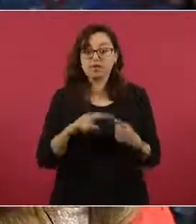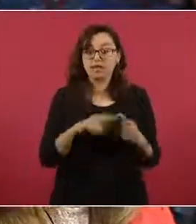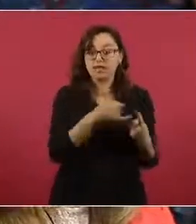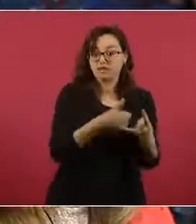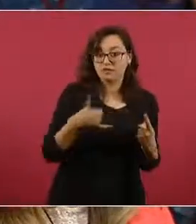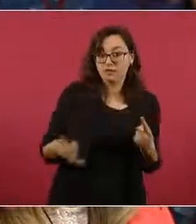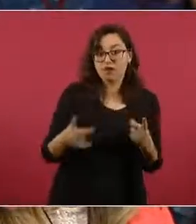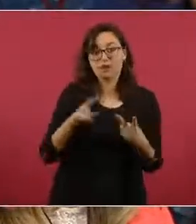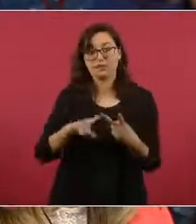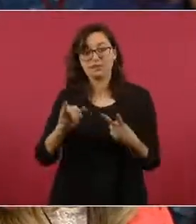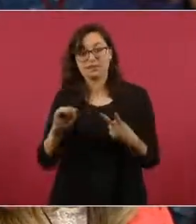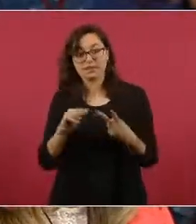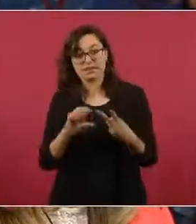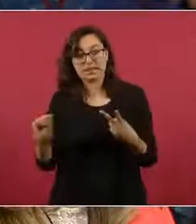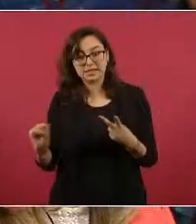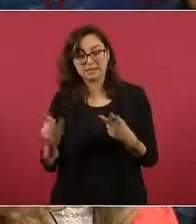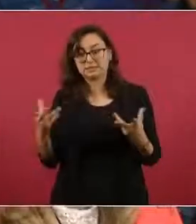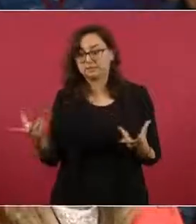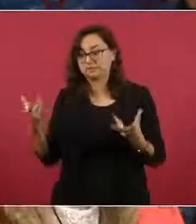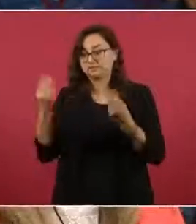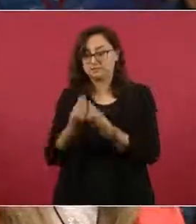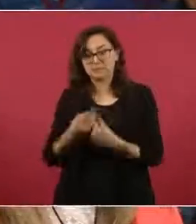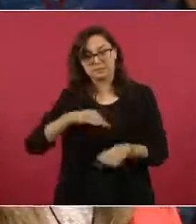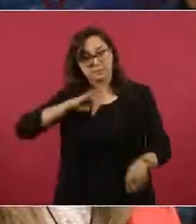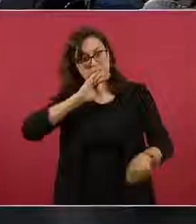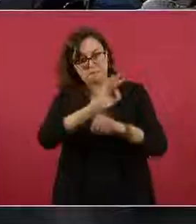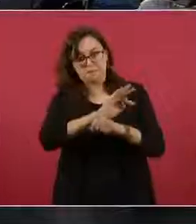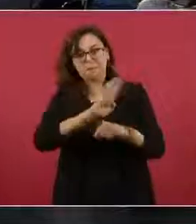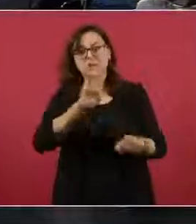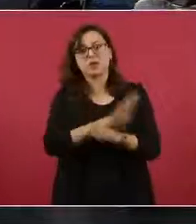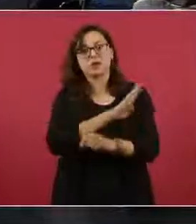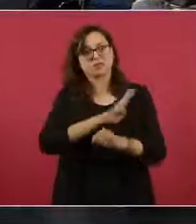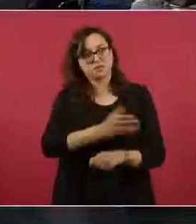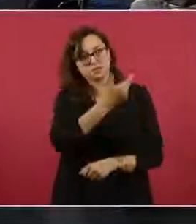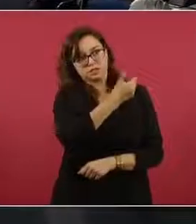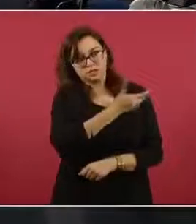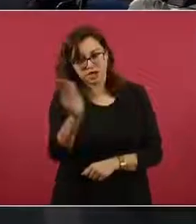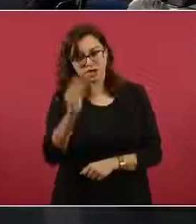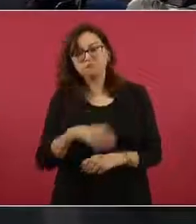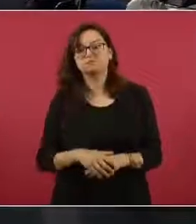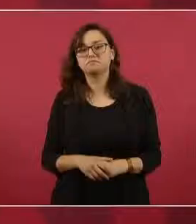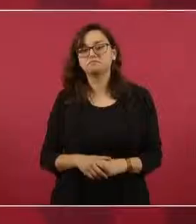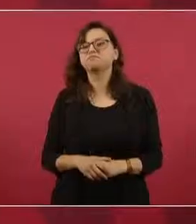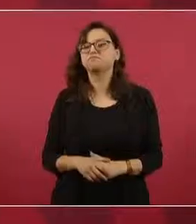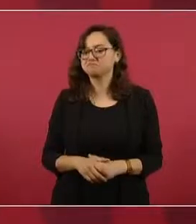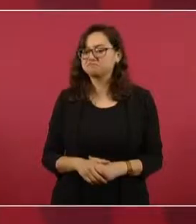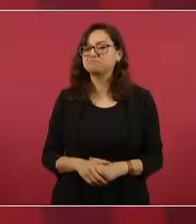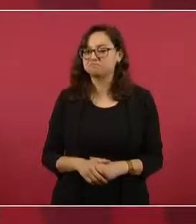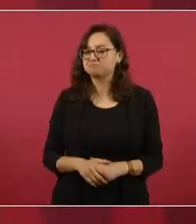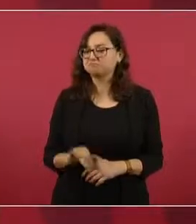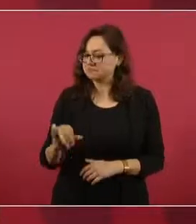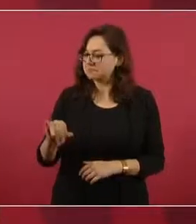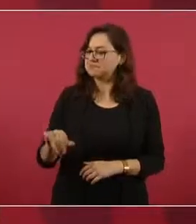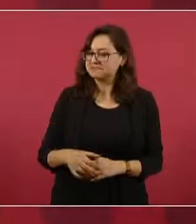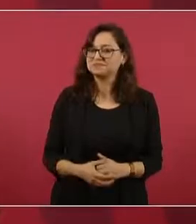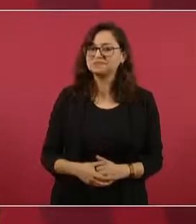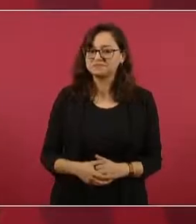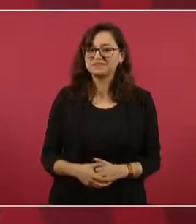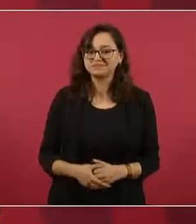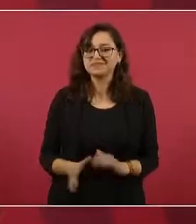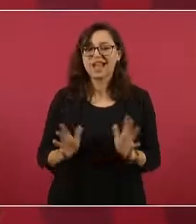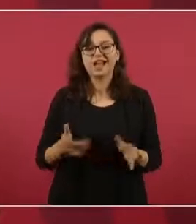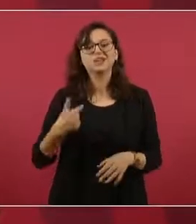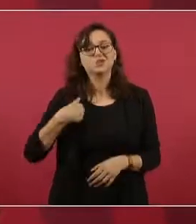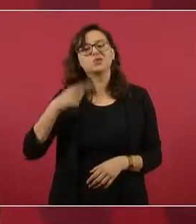puedan beneficiar a los que usted llama héroes vivientes, presidente? Sí, sí, sí, vamos a hacer, porque además ya lo he